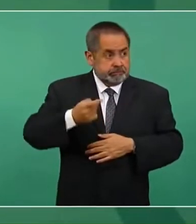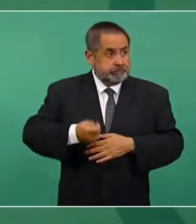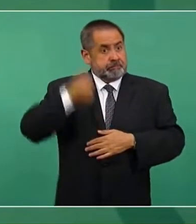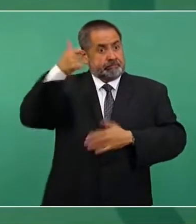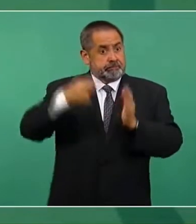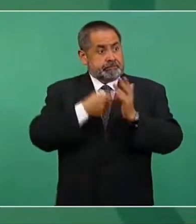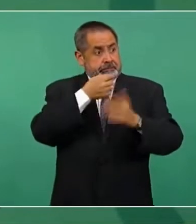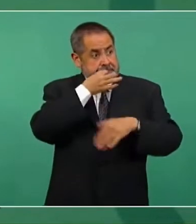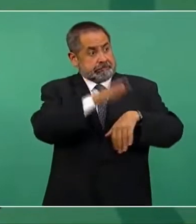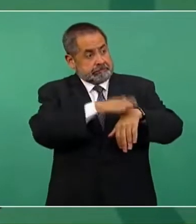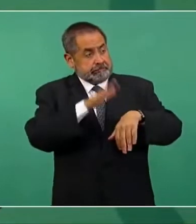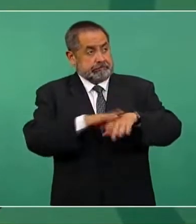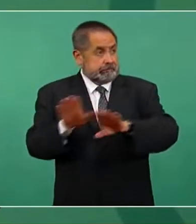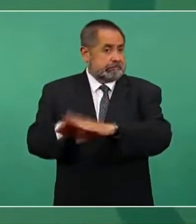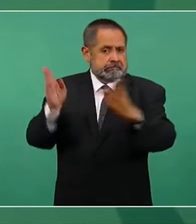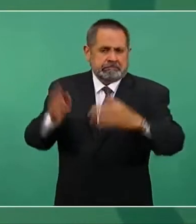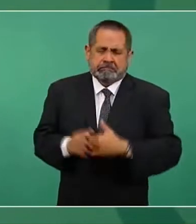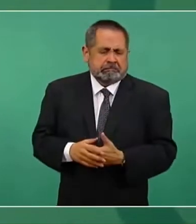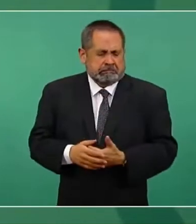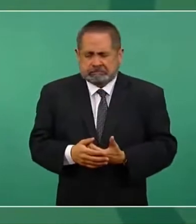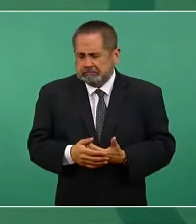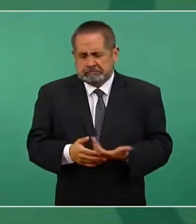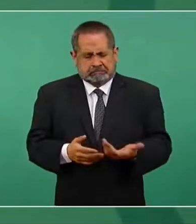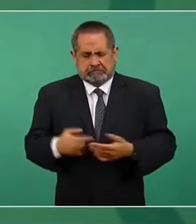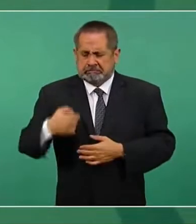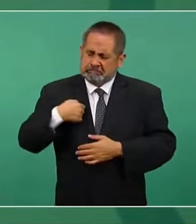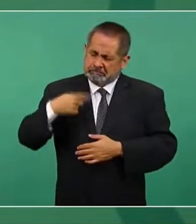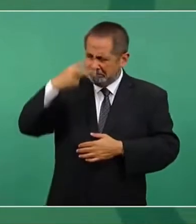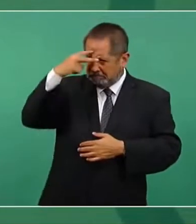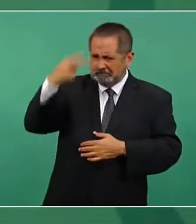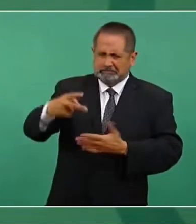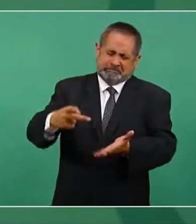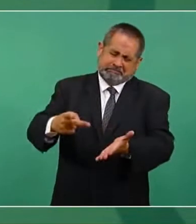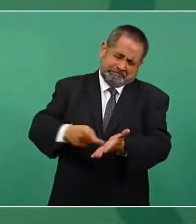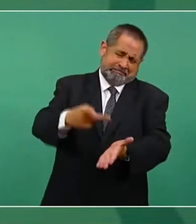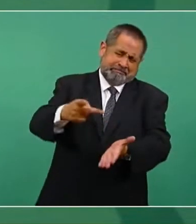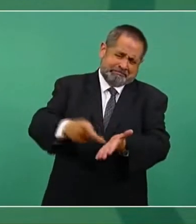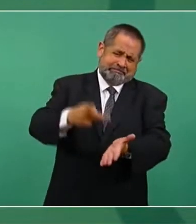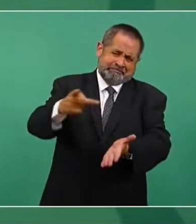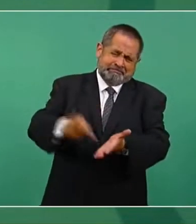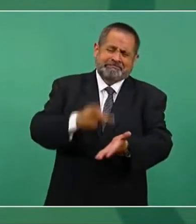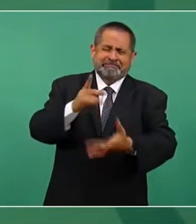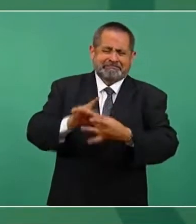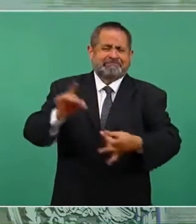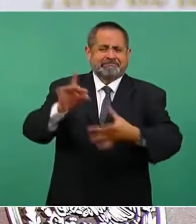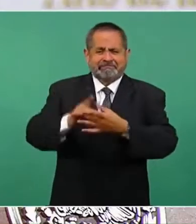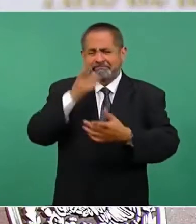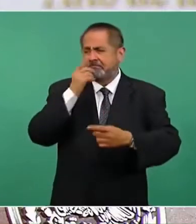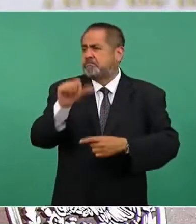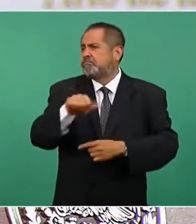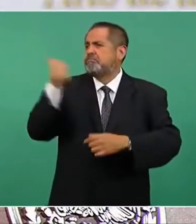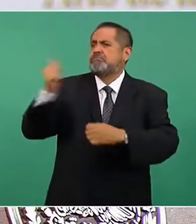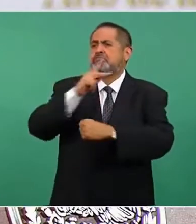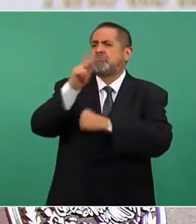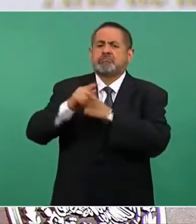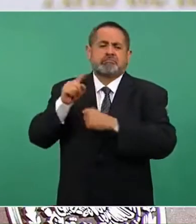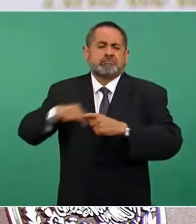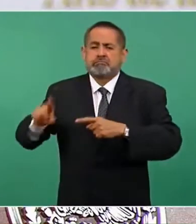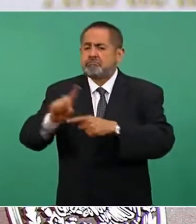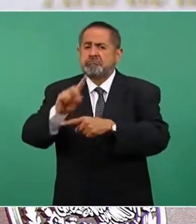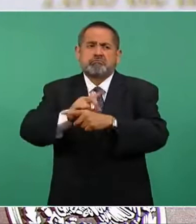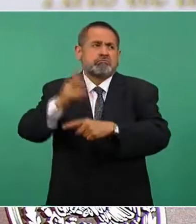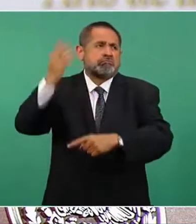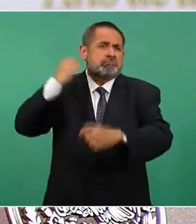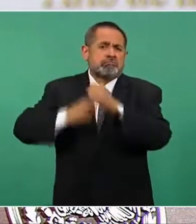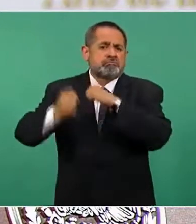esto lo ha solicitado México y otros países desde hace mucho